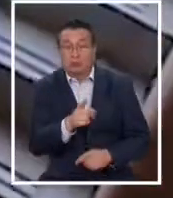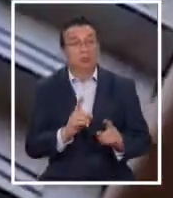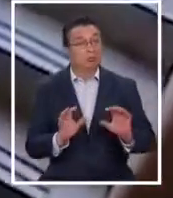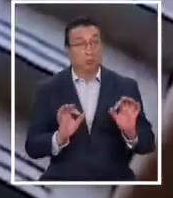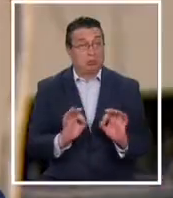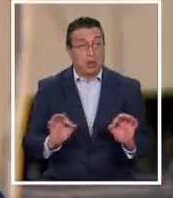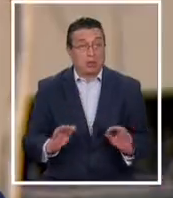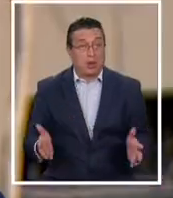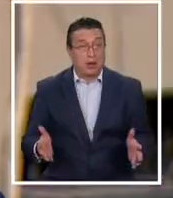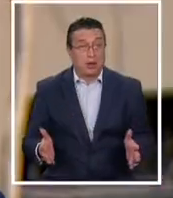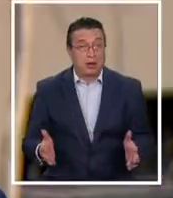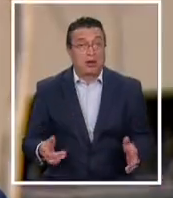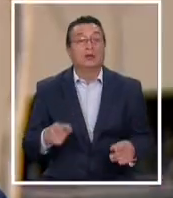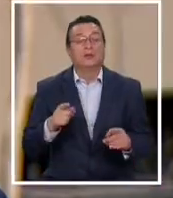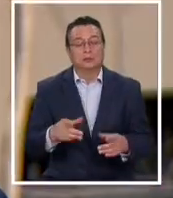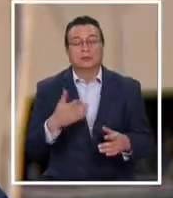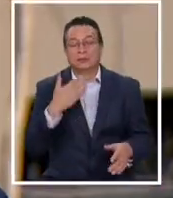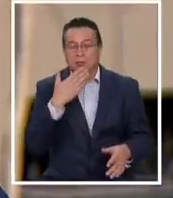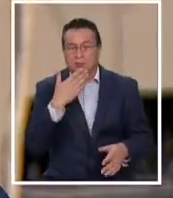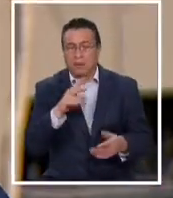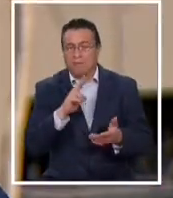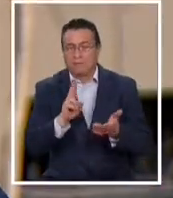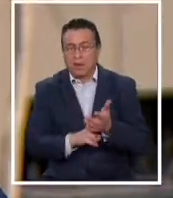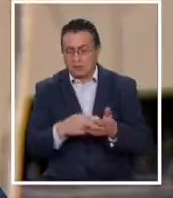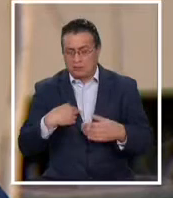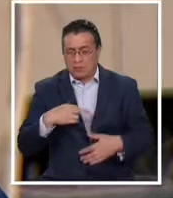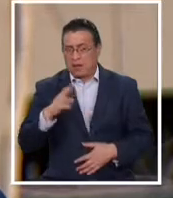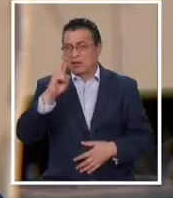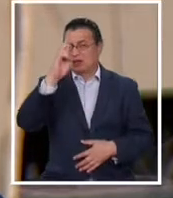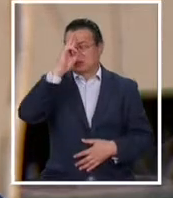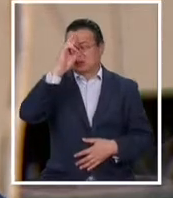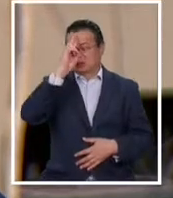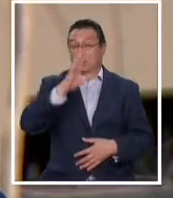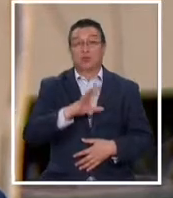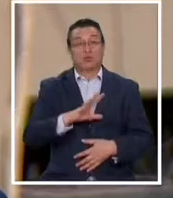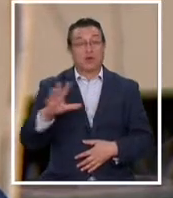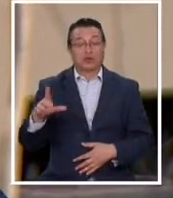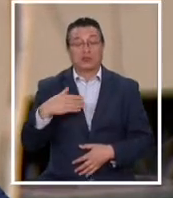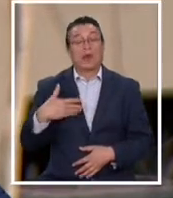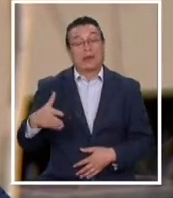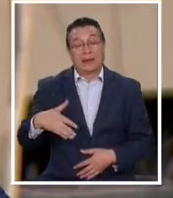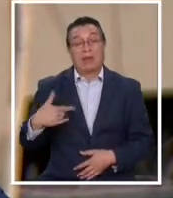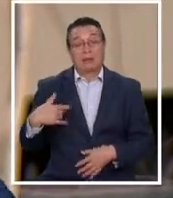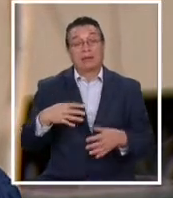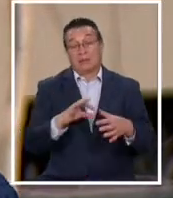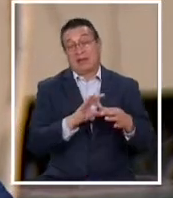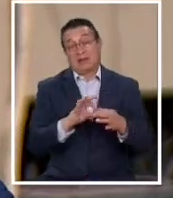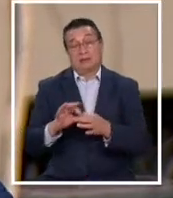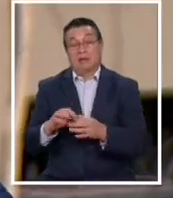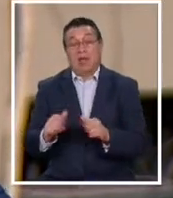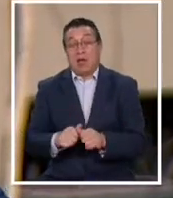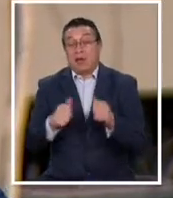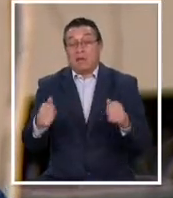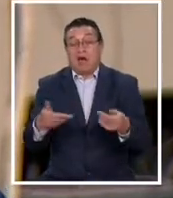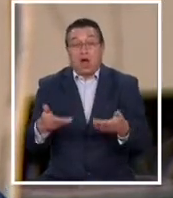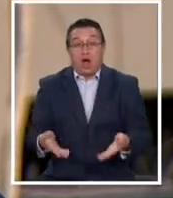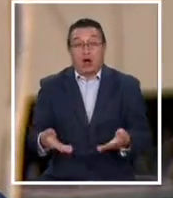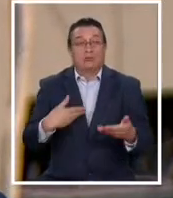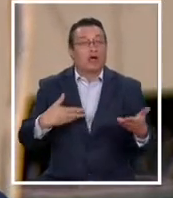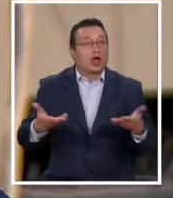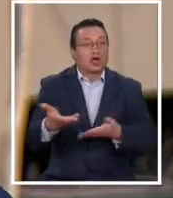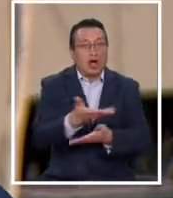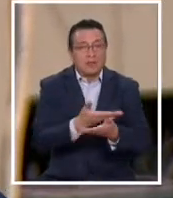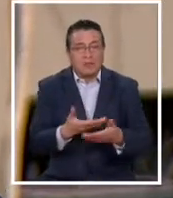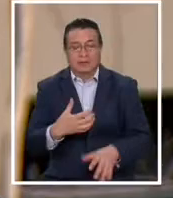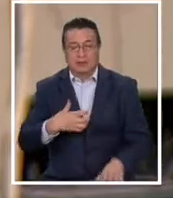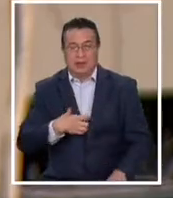que podemos apreciar. Así que la verdad que nos extraña mucho y creemos que es muy lamentable la situación. Más hoy en día cuando la convivencia y la